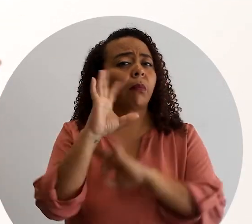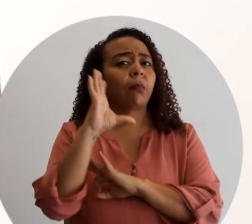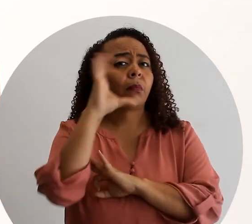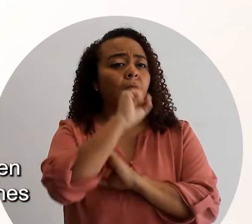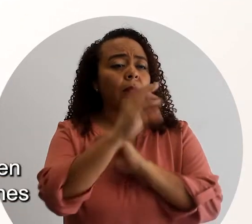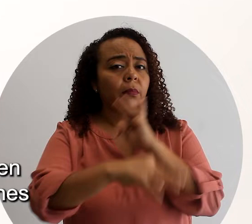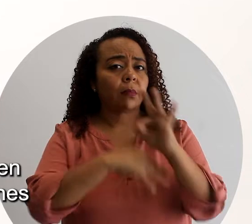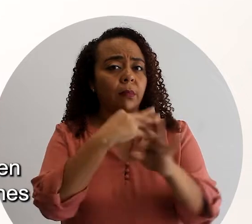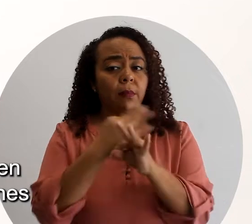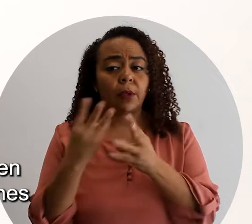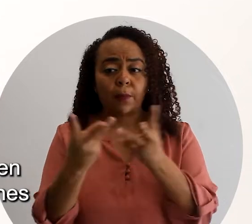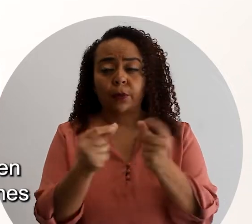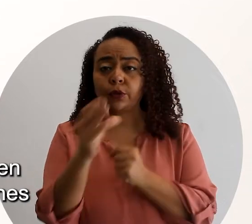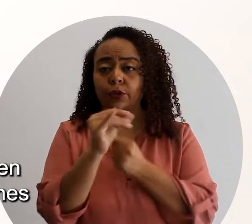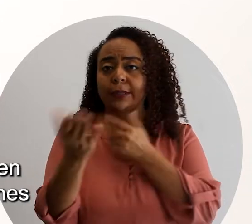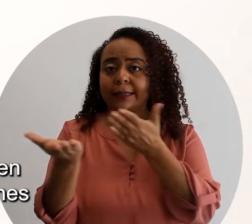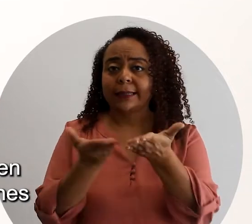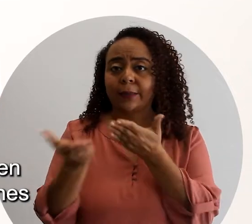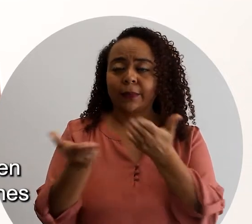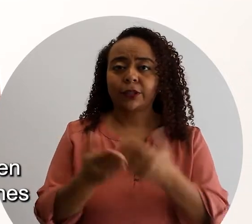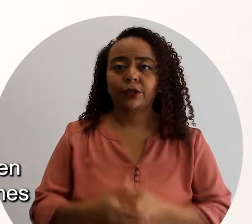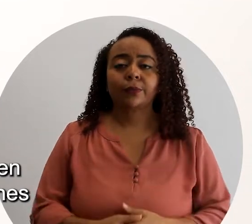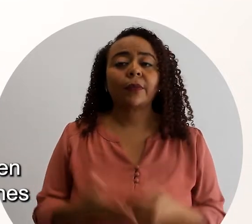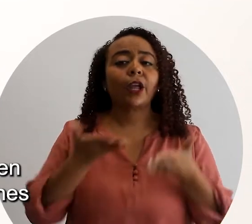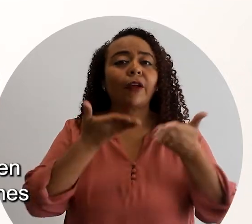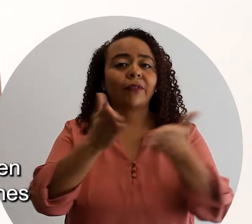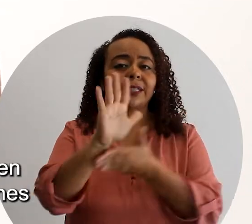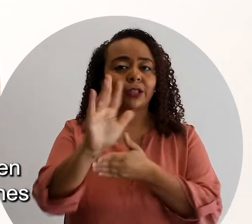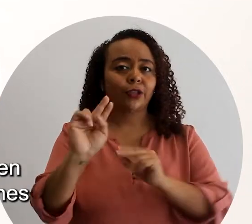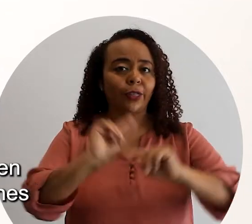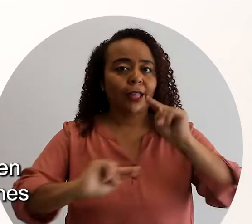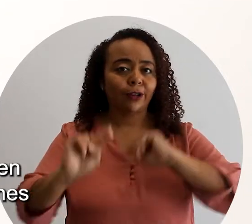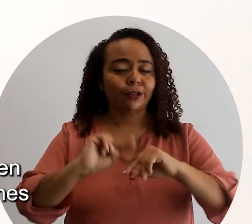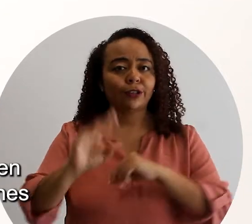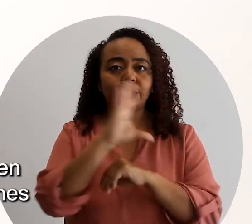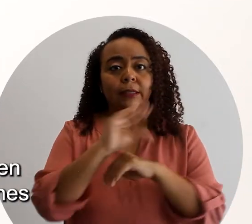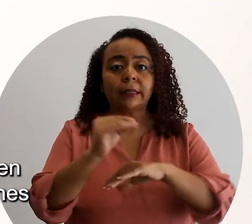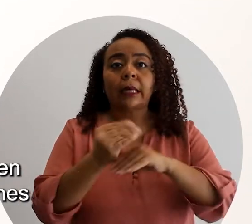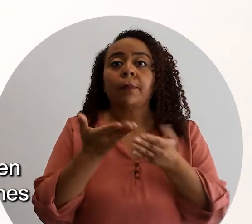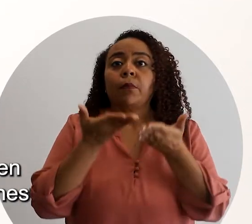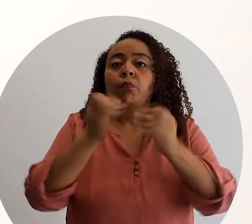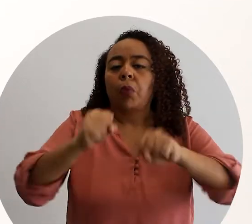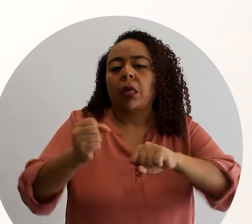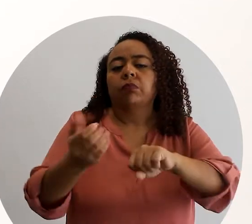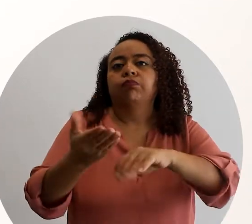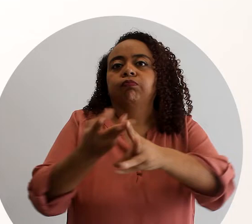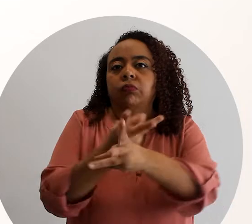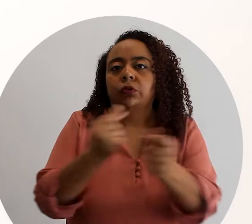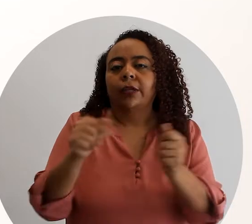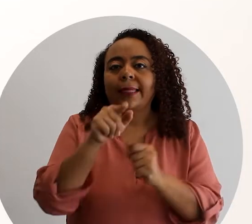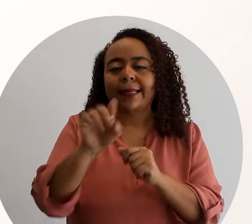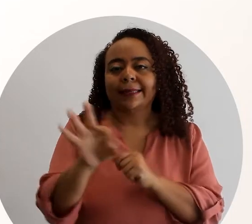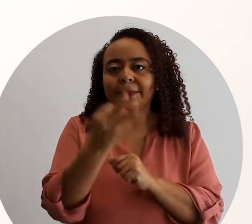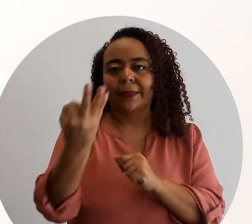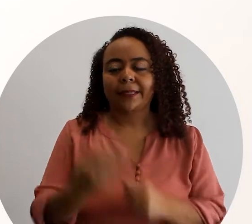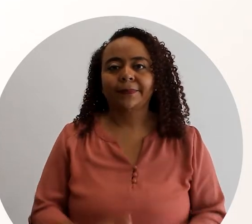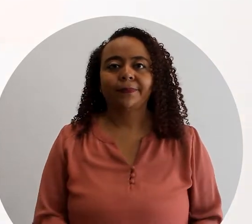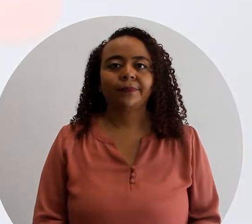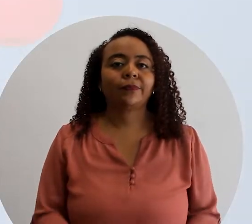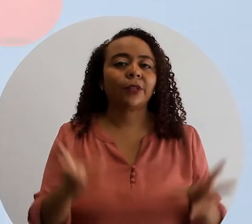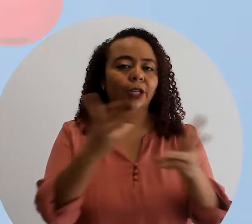que identifiquen los tipos de productos o servicios que ofrecen sus negocios y categorizar estas soluciones de la siguiente manera.